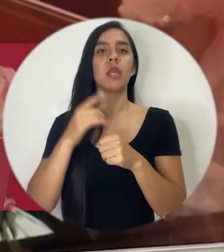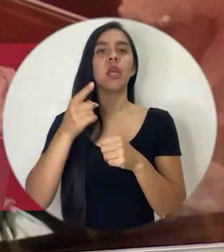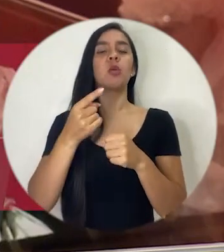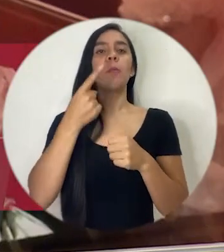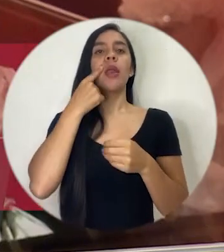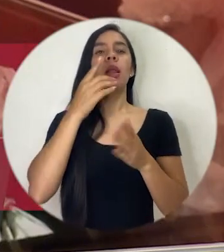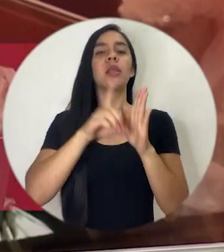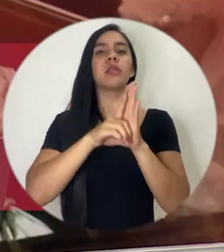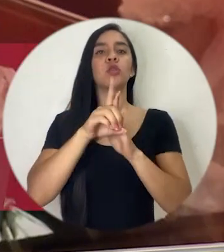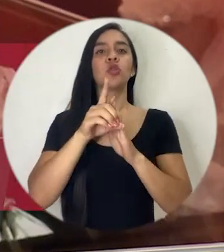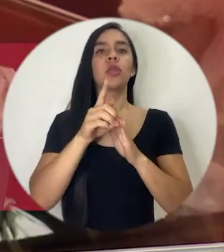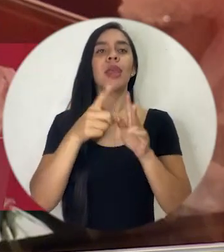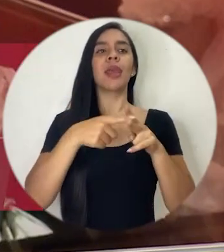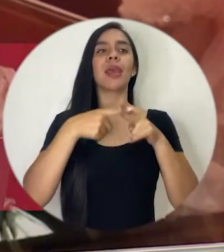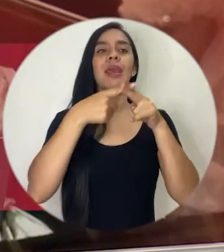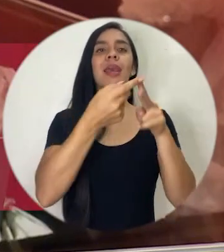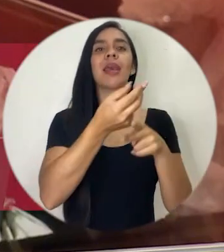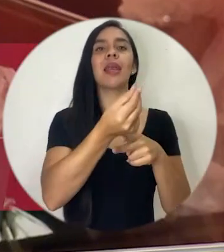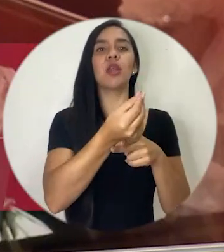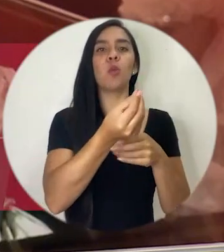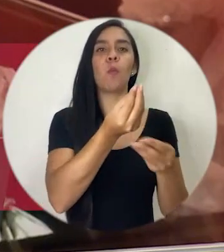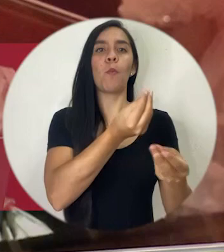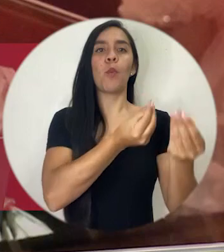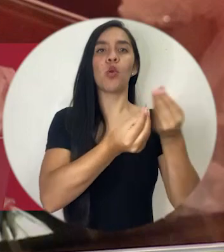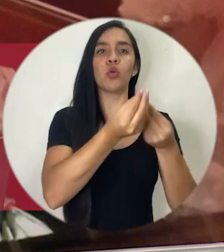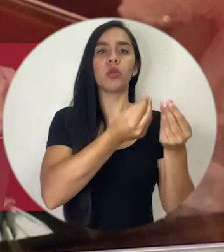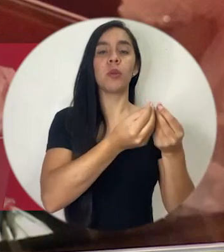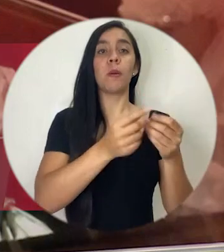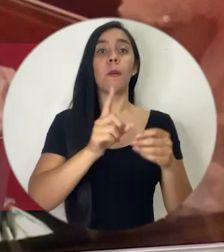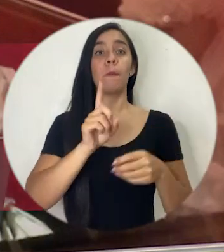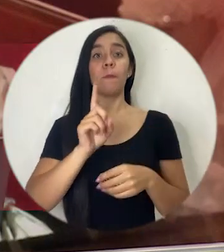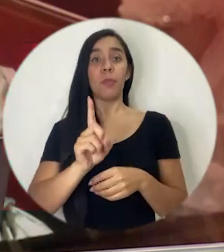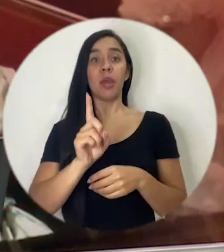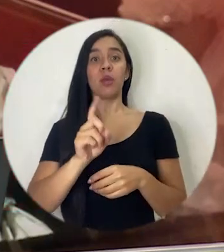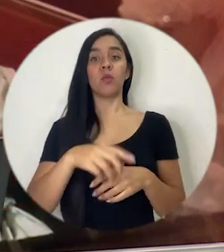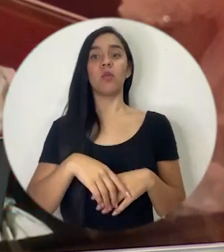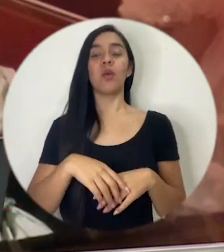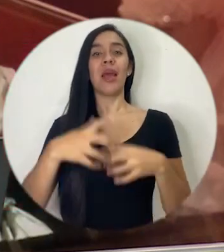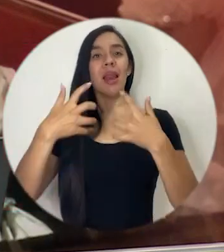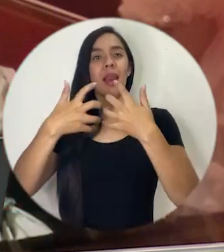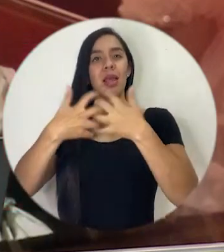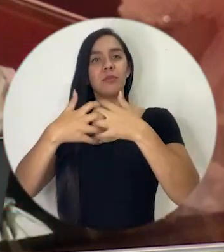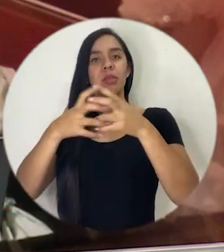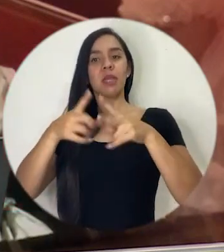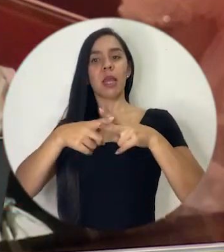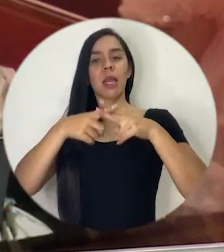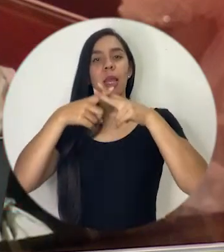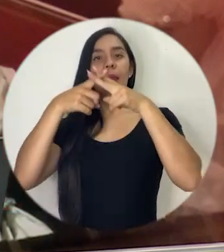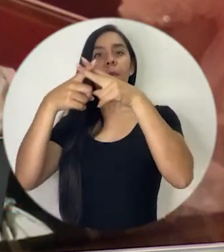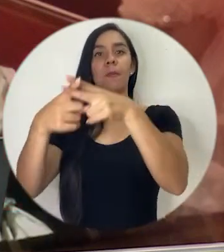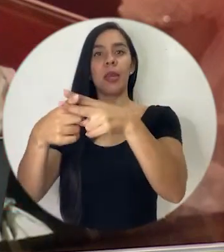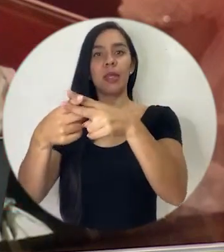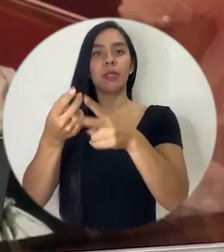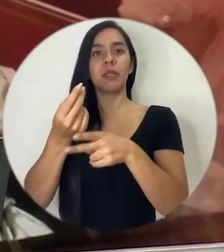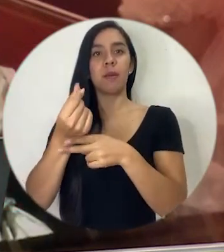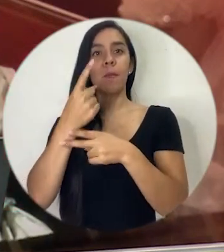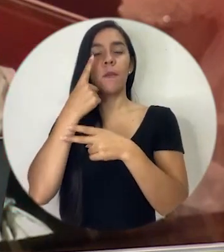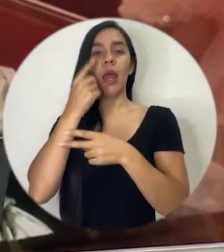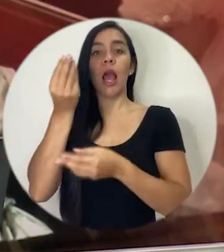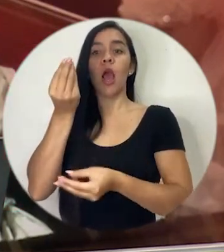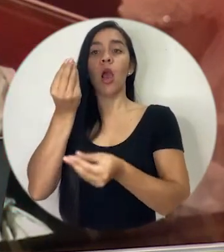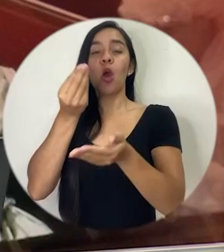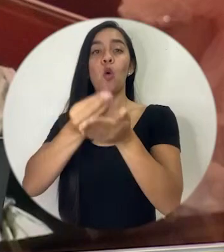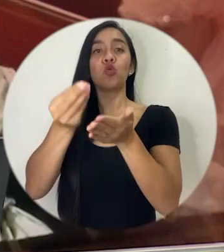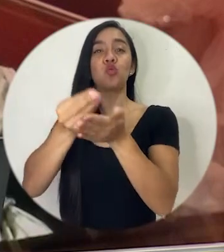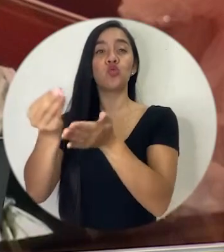¿verdad? pero los que quieren prestar para consumo entonces quieren meterse con